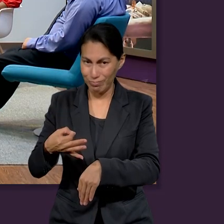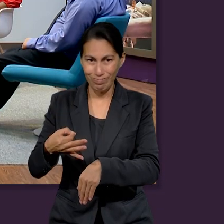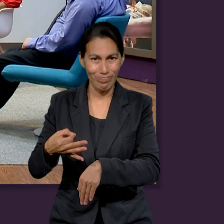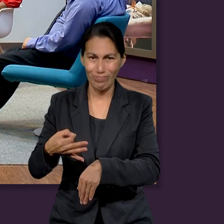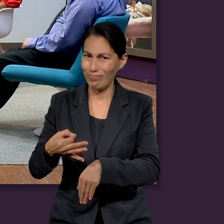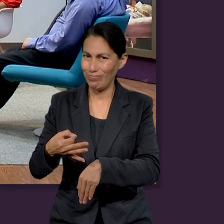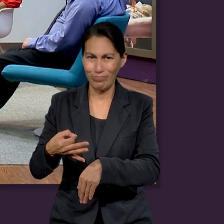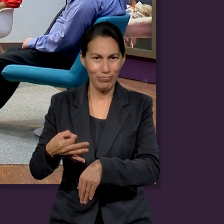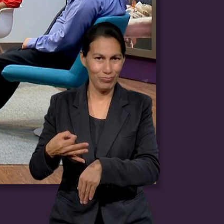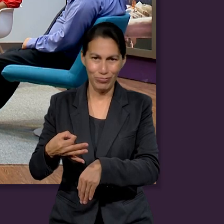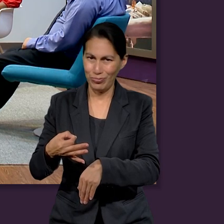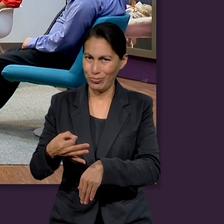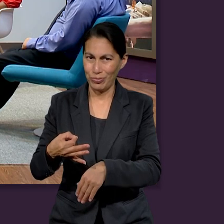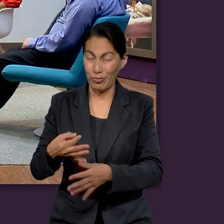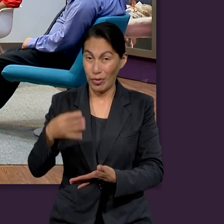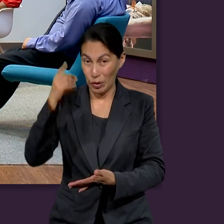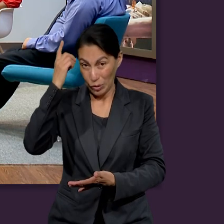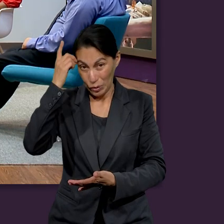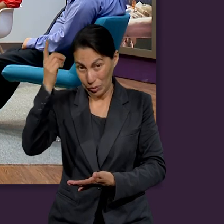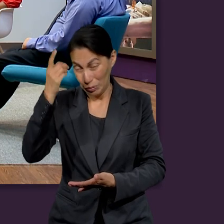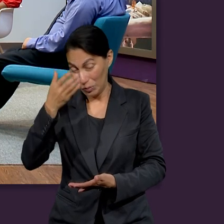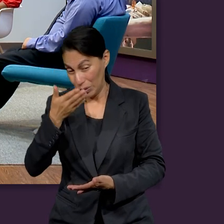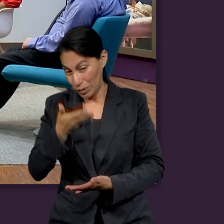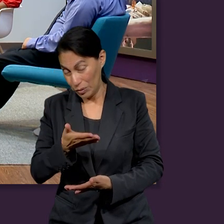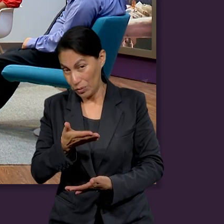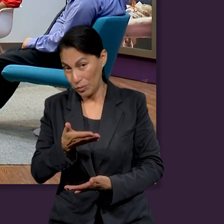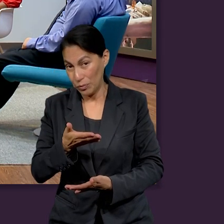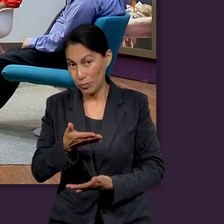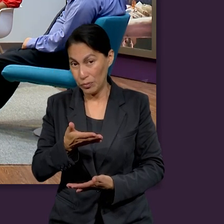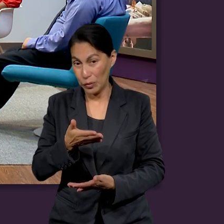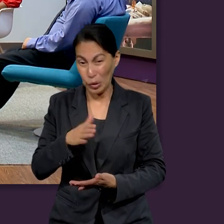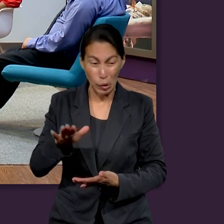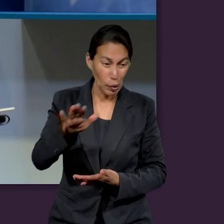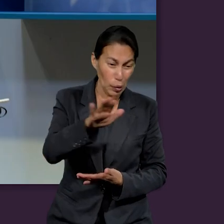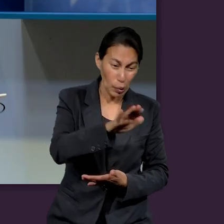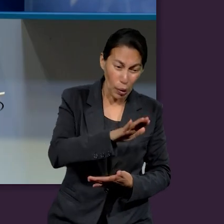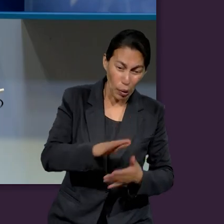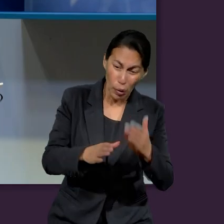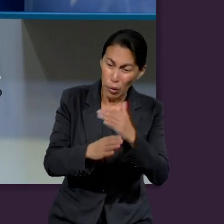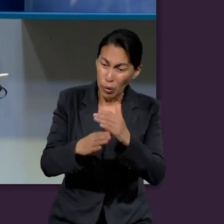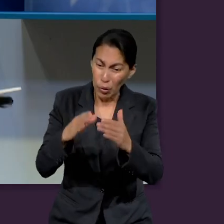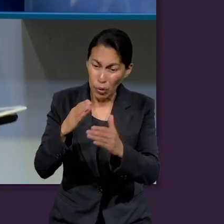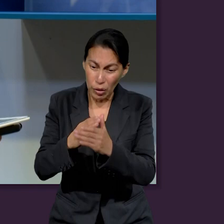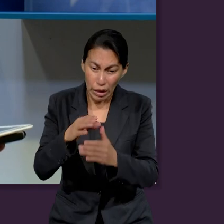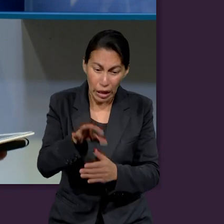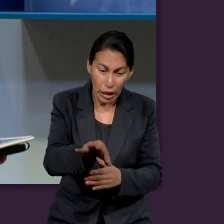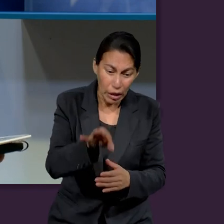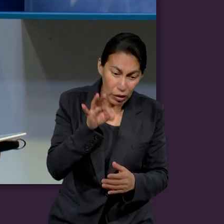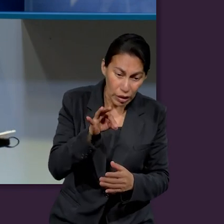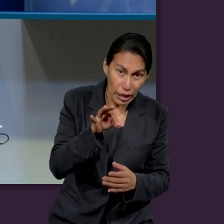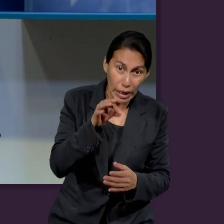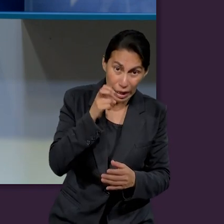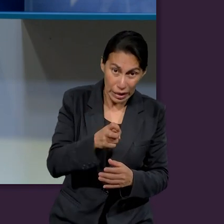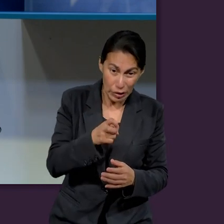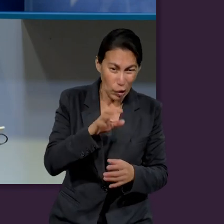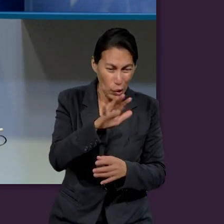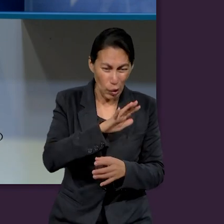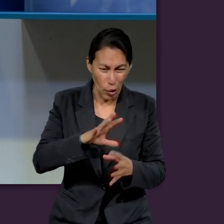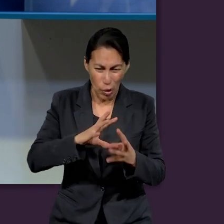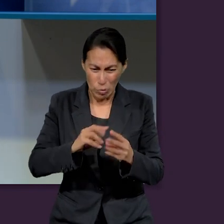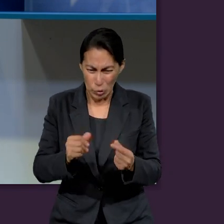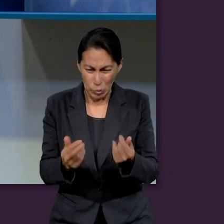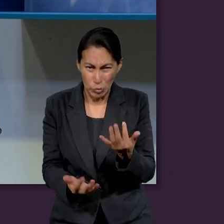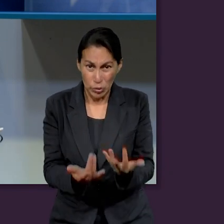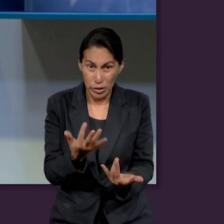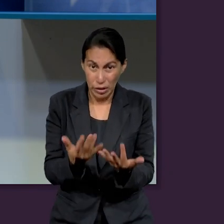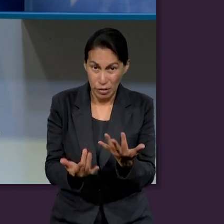le pidió. Y lo que Dios le había pedido es que todo lo que encontraran allí lo quemaran,